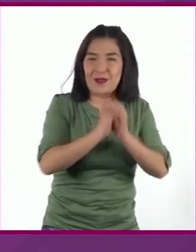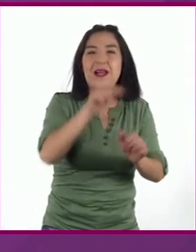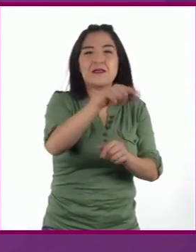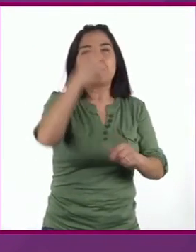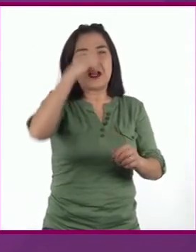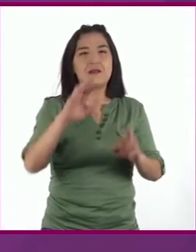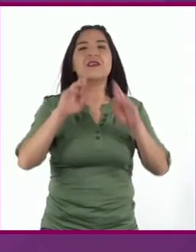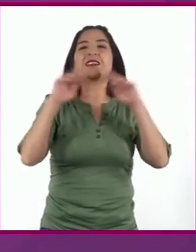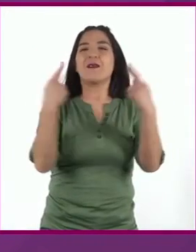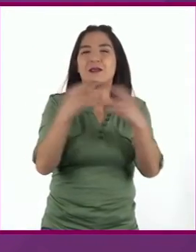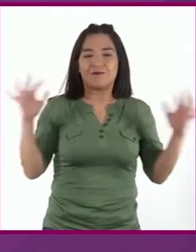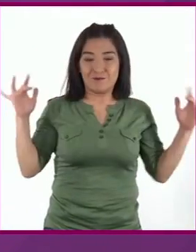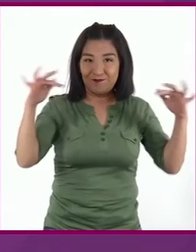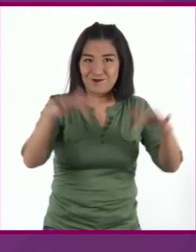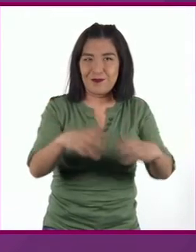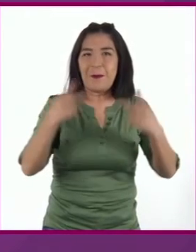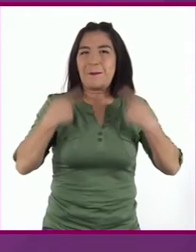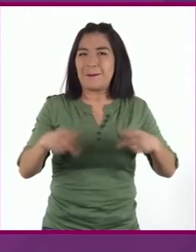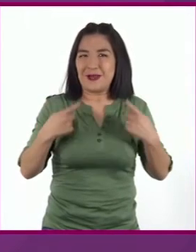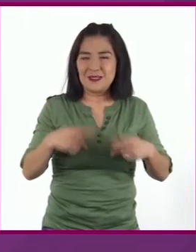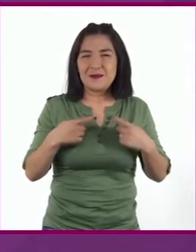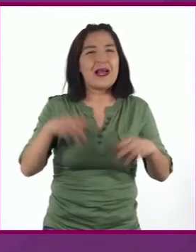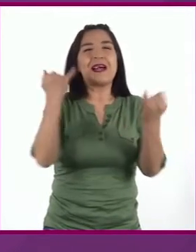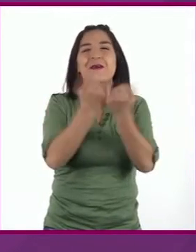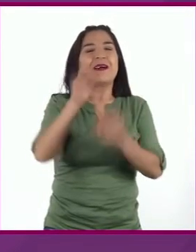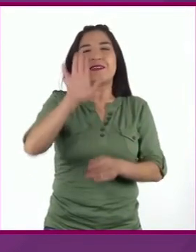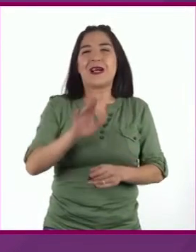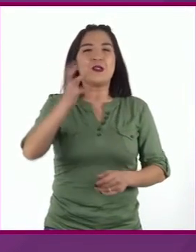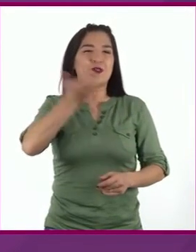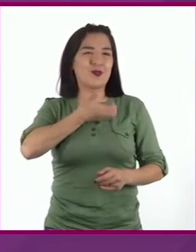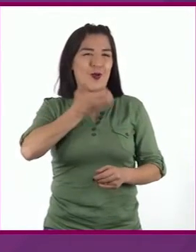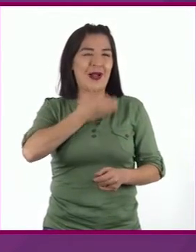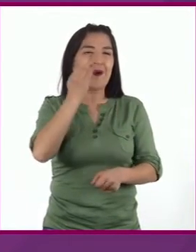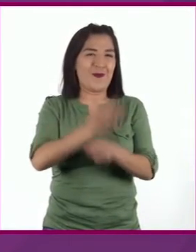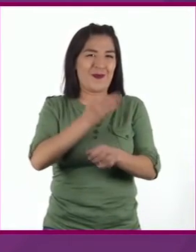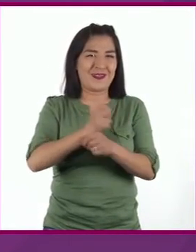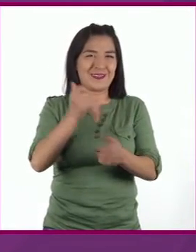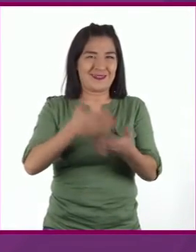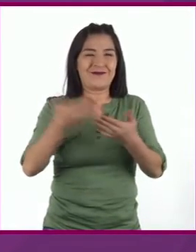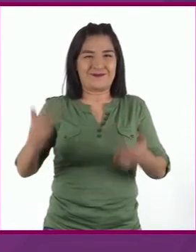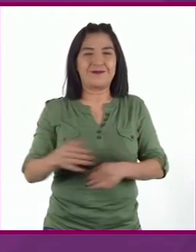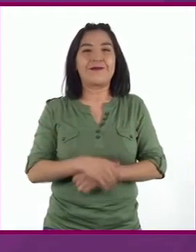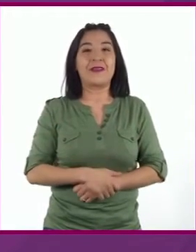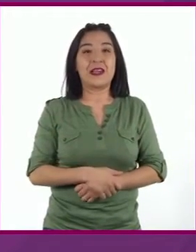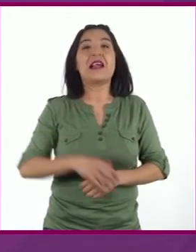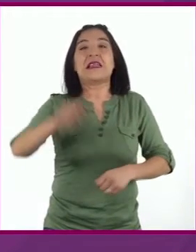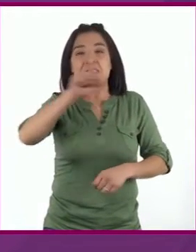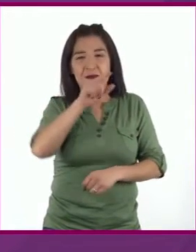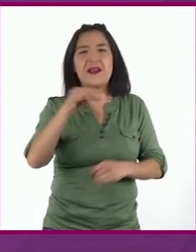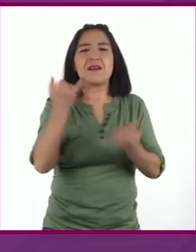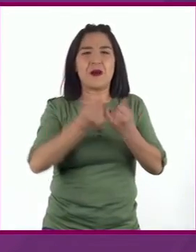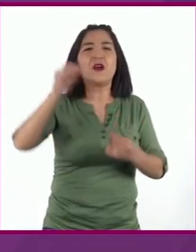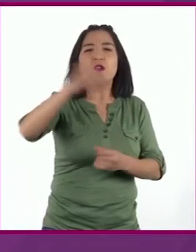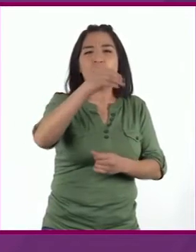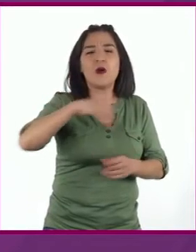concentraciones de gente Algo así como nuestro Zócalo de hoy en día Obviamente, los palacios eran habitados únicamente por